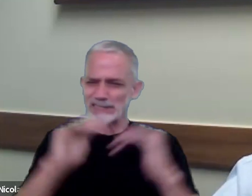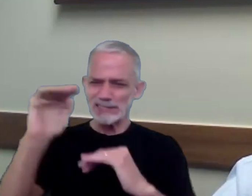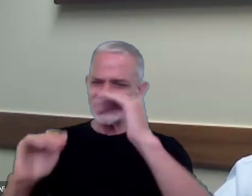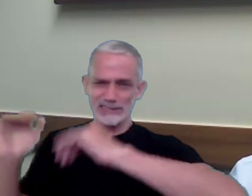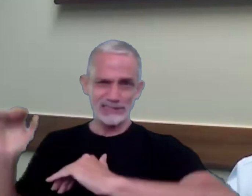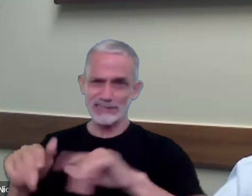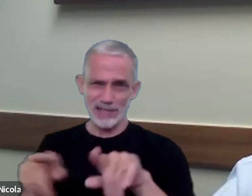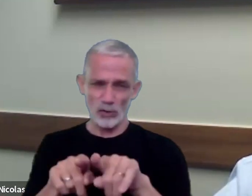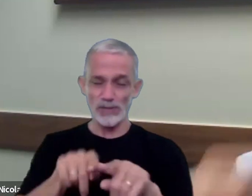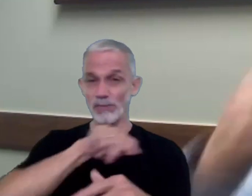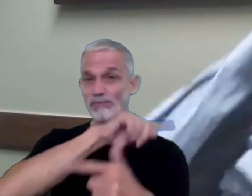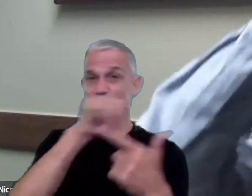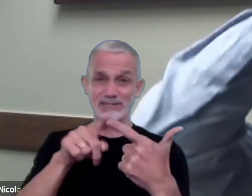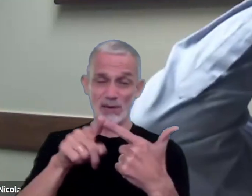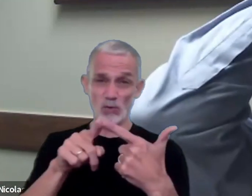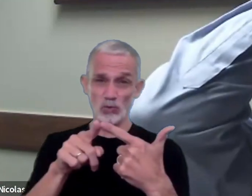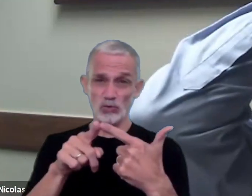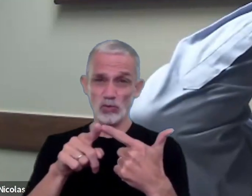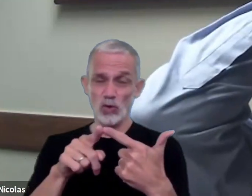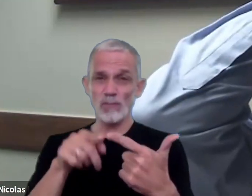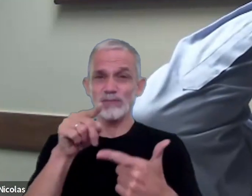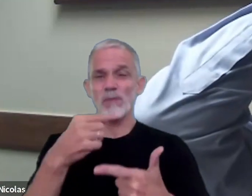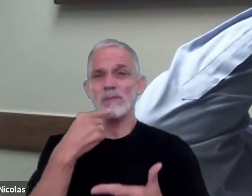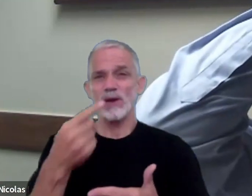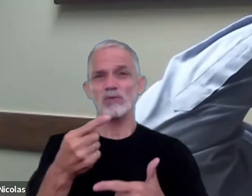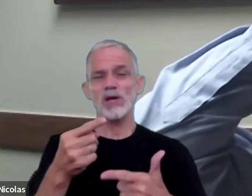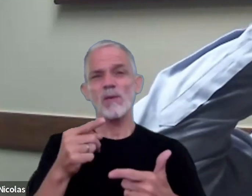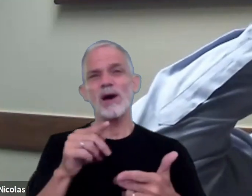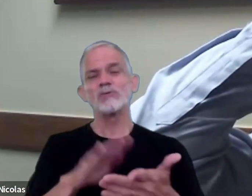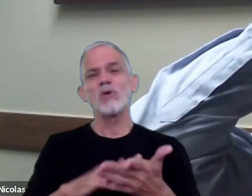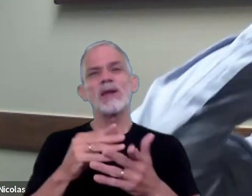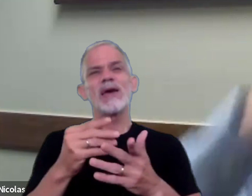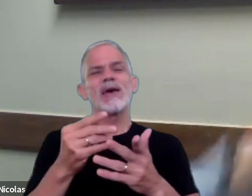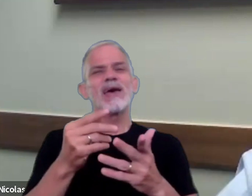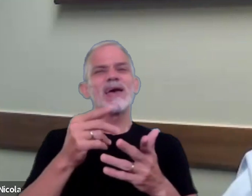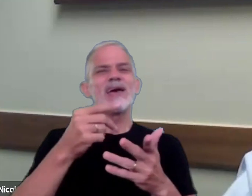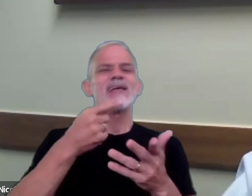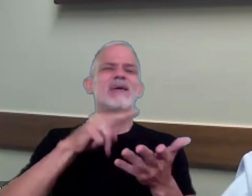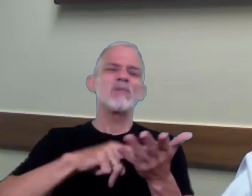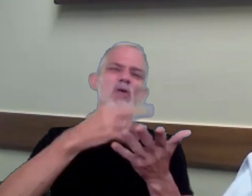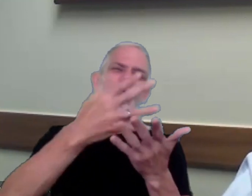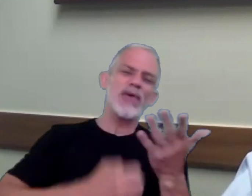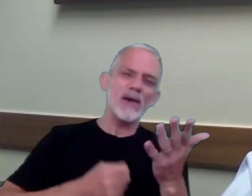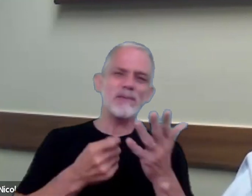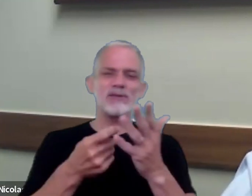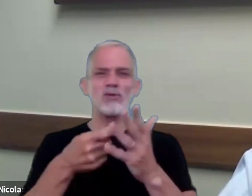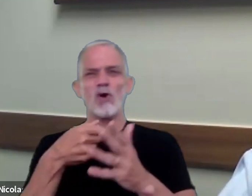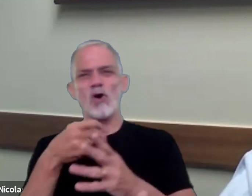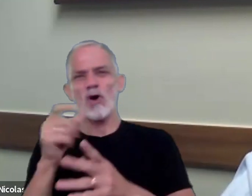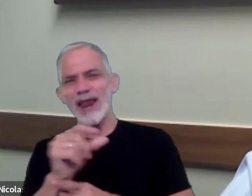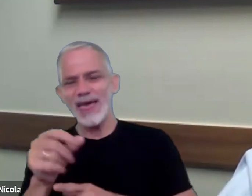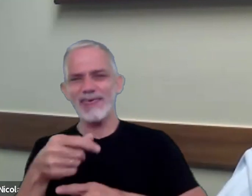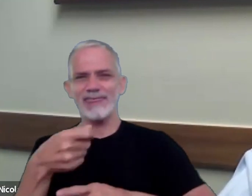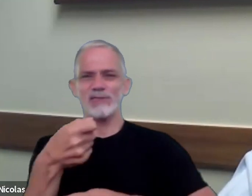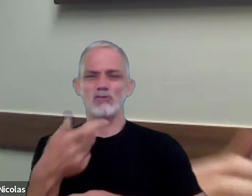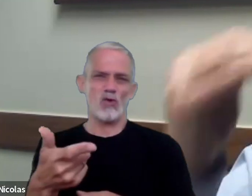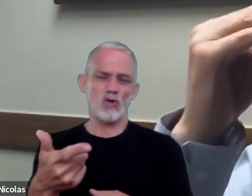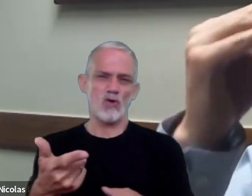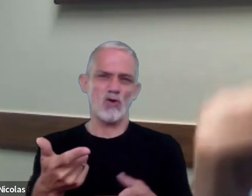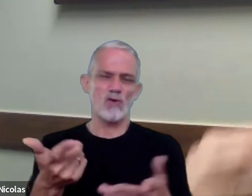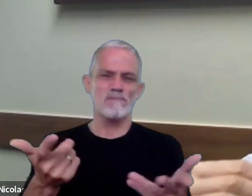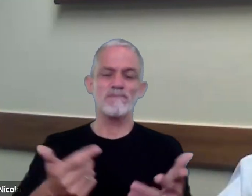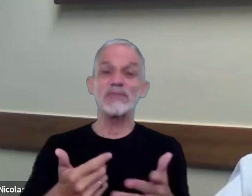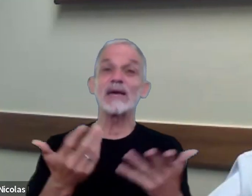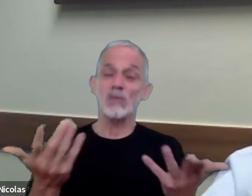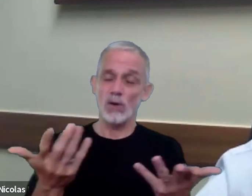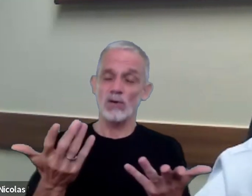el segundo aspecto que mencionaba respecto al débito y crédito o ingresos brutos o gastos de reestructuración tiene que ver